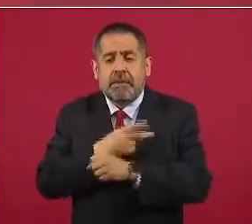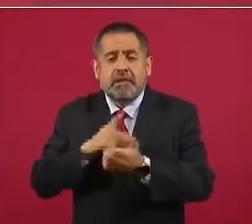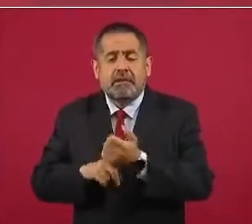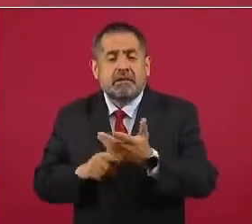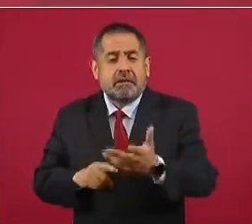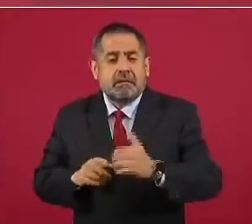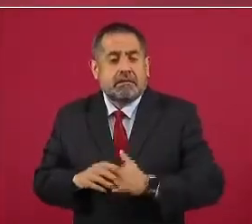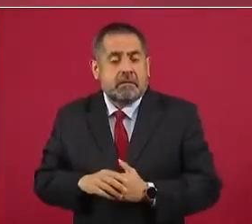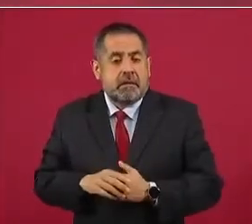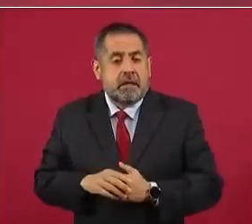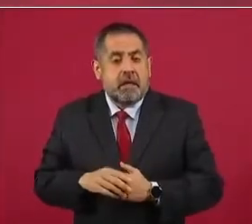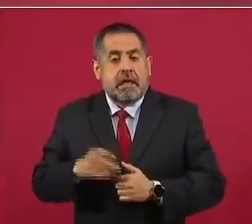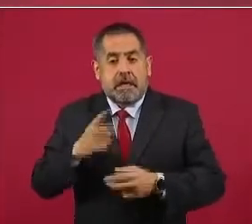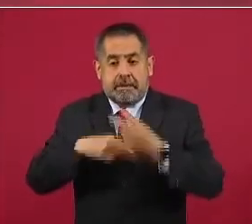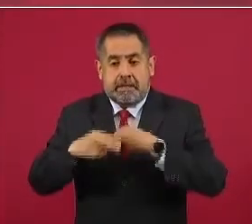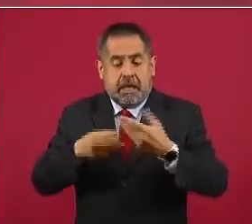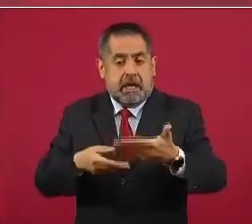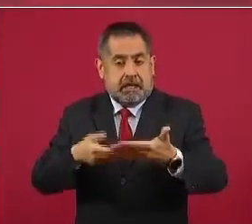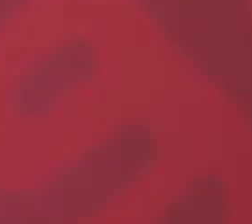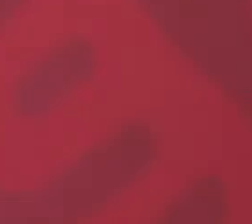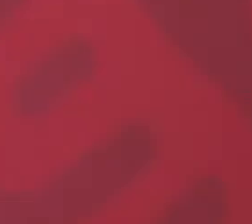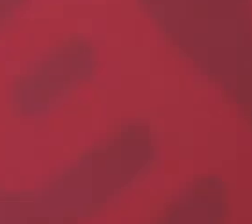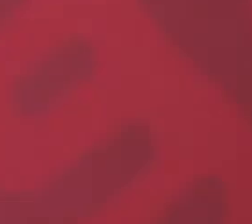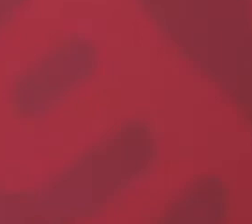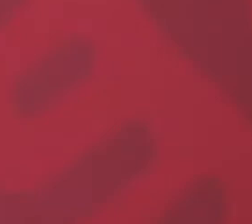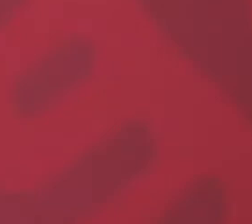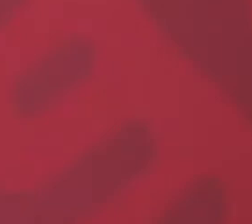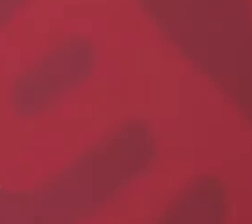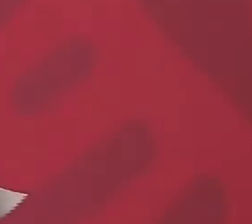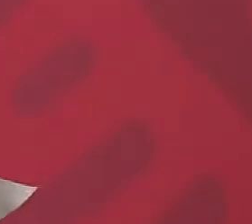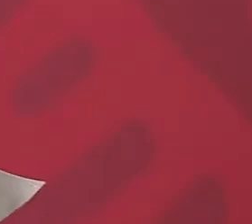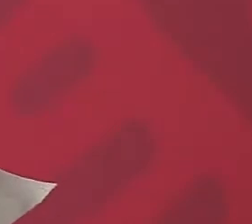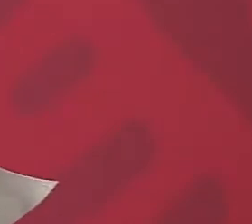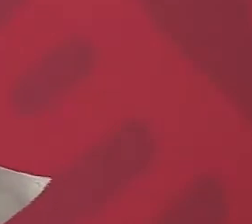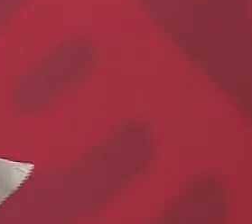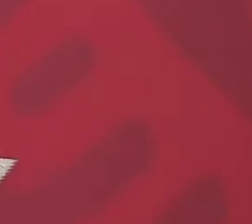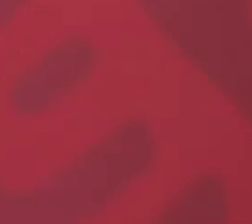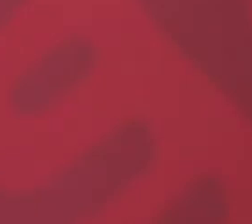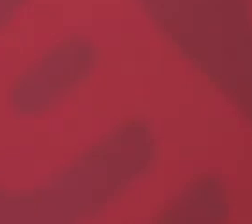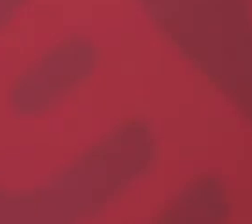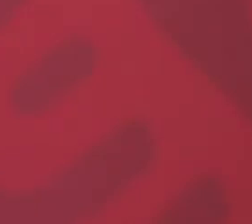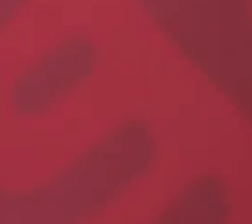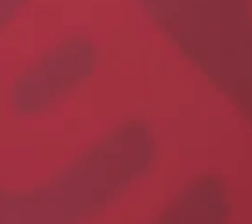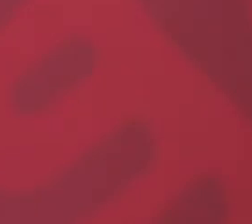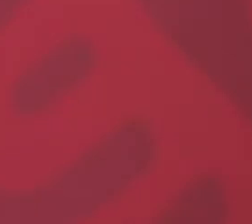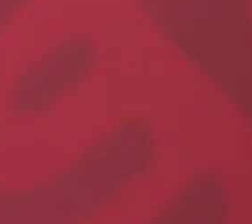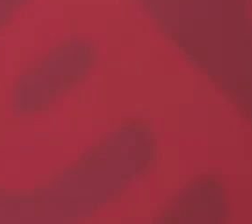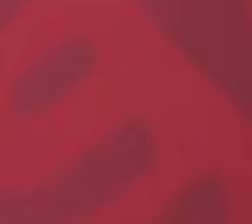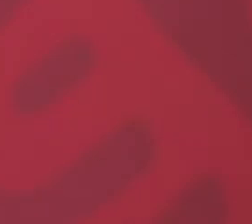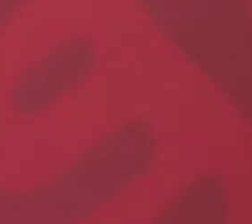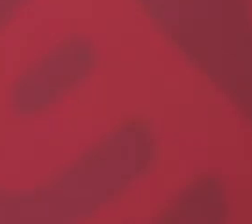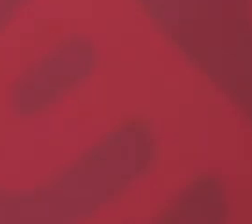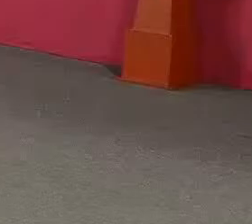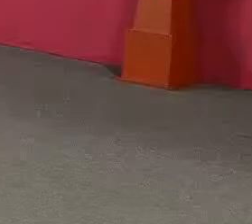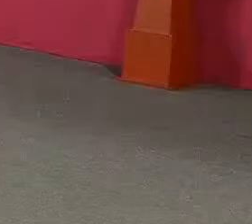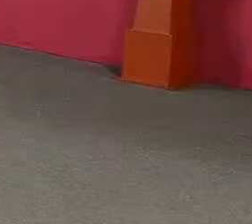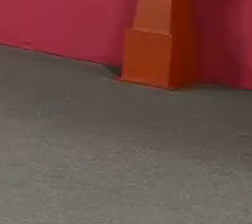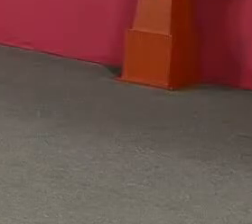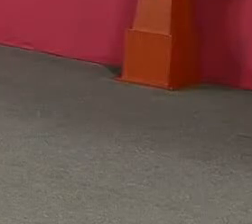Entonces llegó el reporte y era una derrota para los liberales.